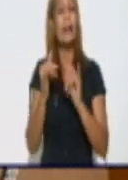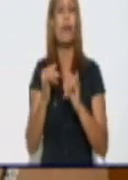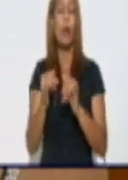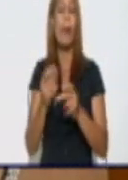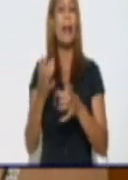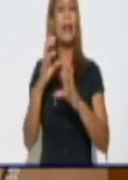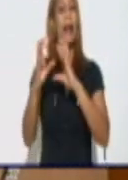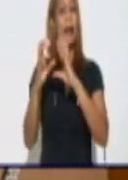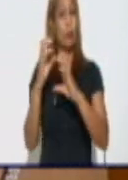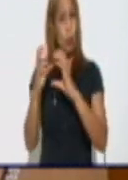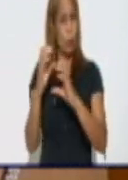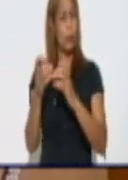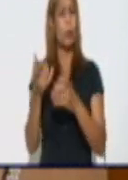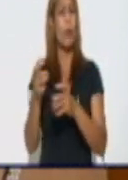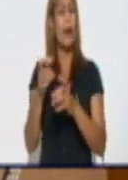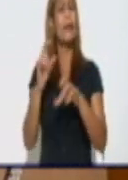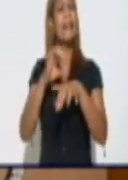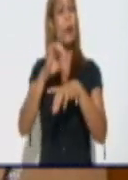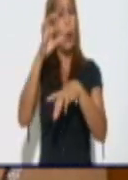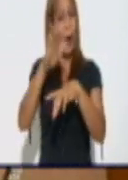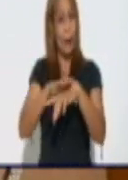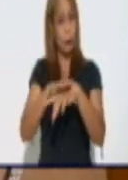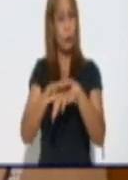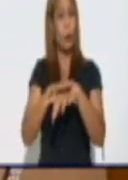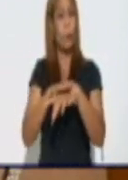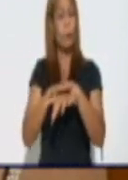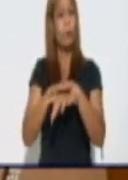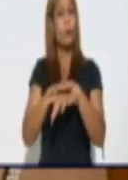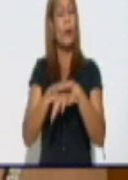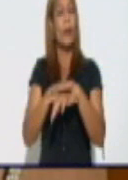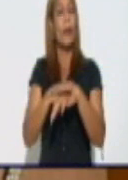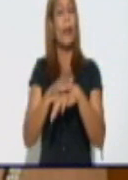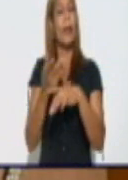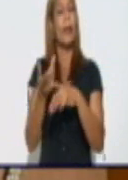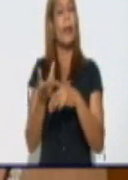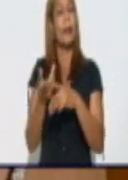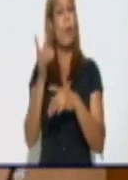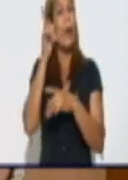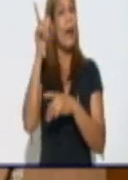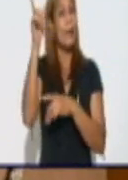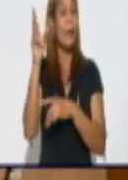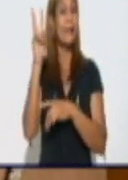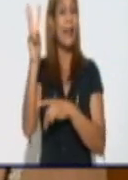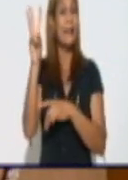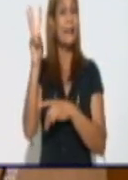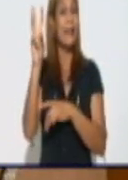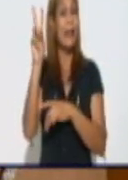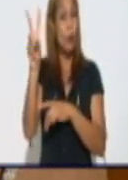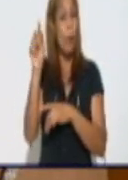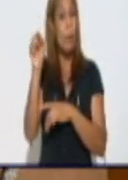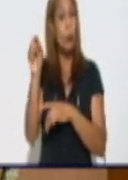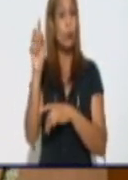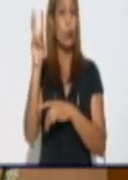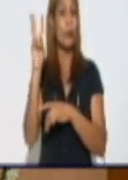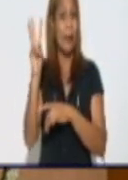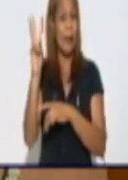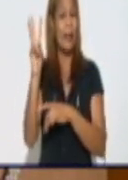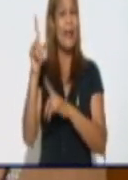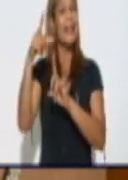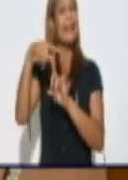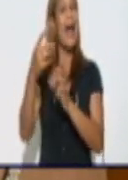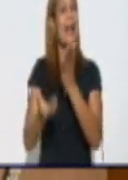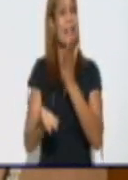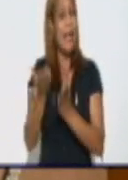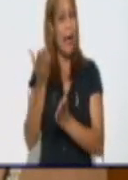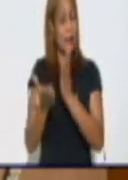Río Cauto, con una tasa de 38.7. Voy arriba, con 32.3. Yara, con 16.4.